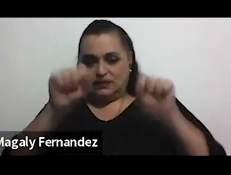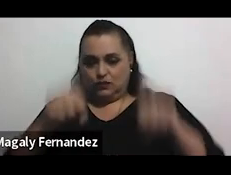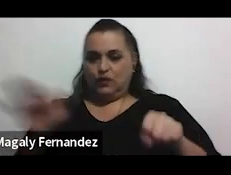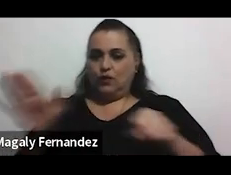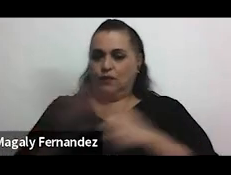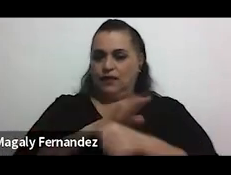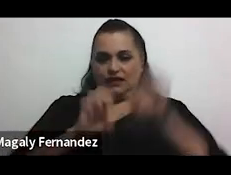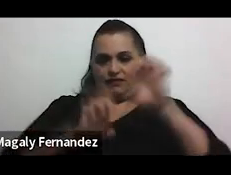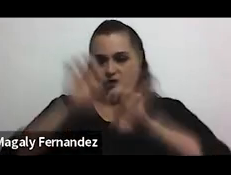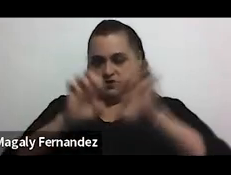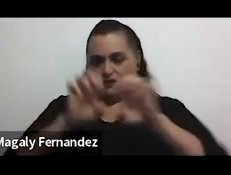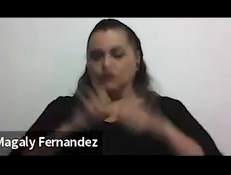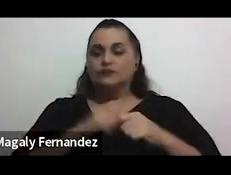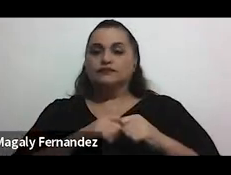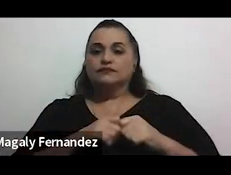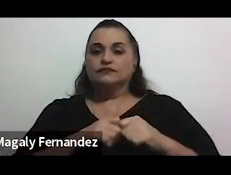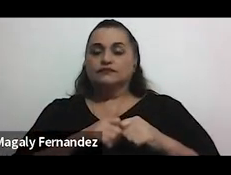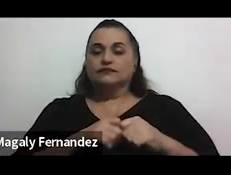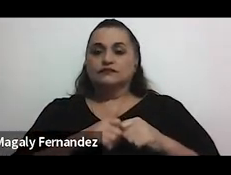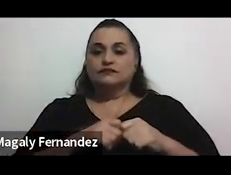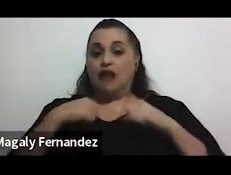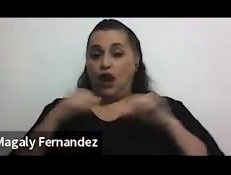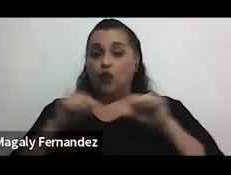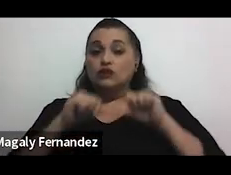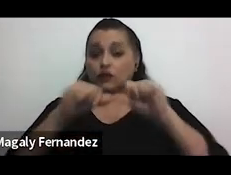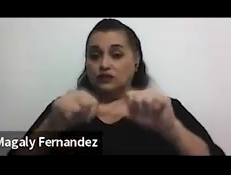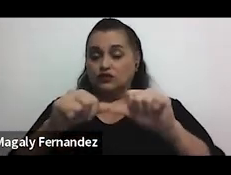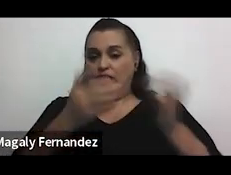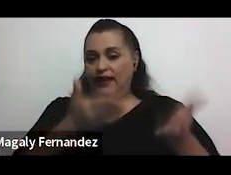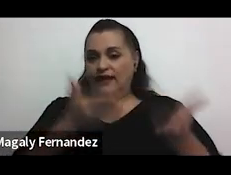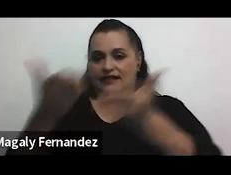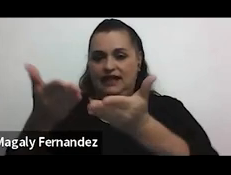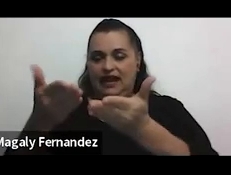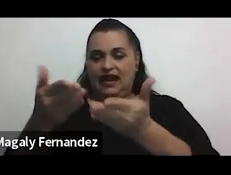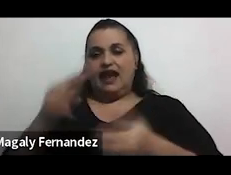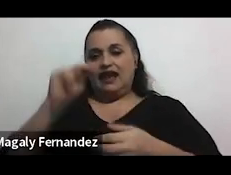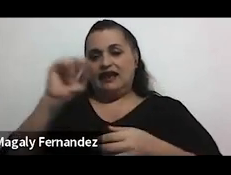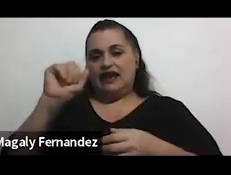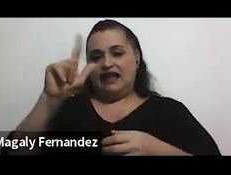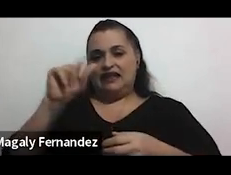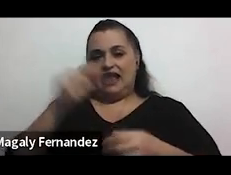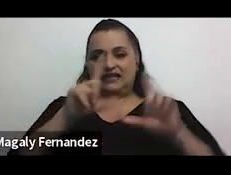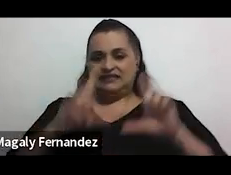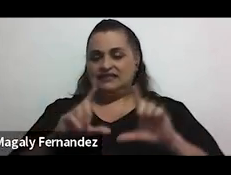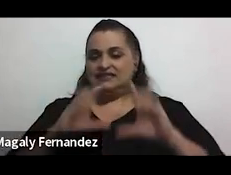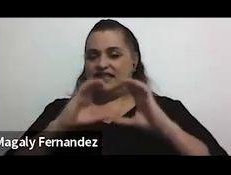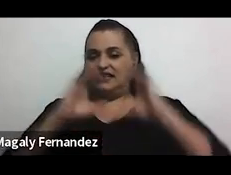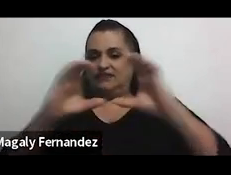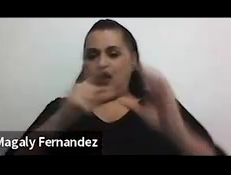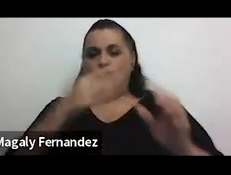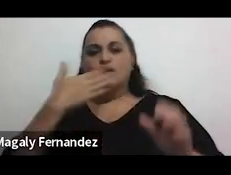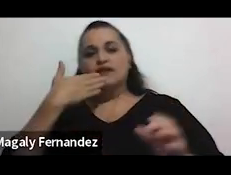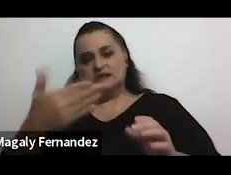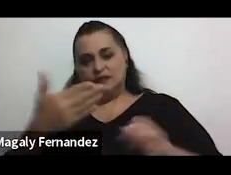muy bien queremos a continuación hacer la entrega Natalia de este certificado de agradecimiento por compartir hoy con